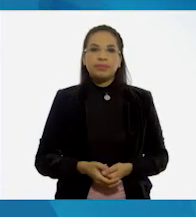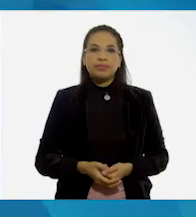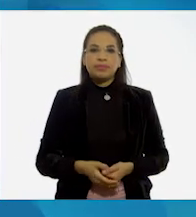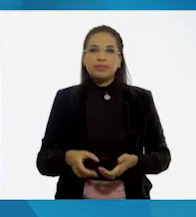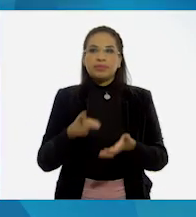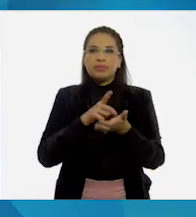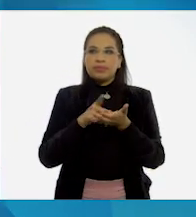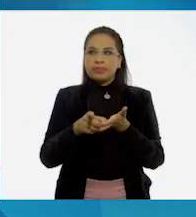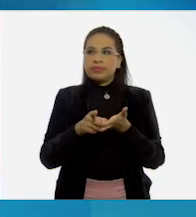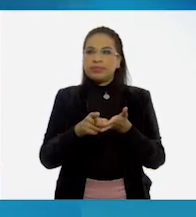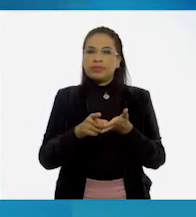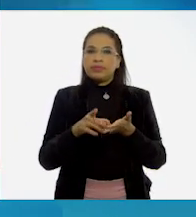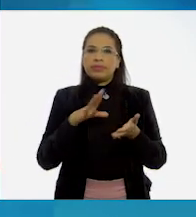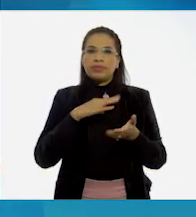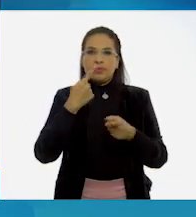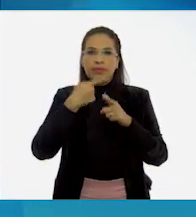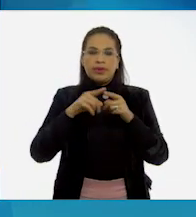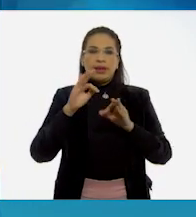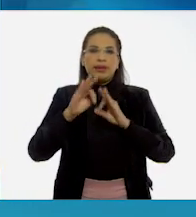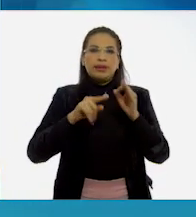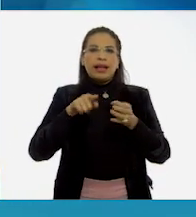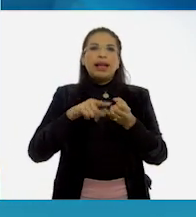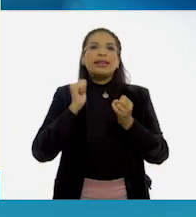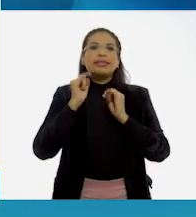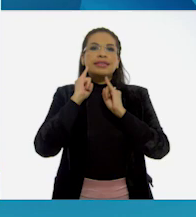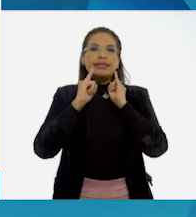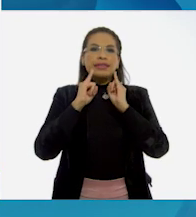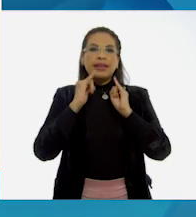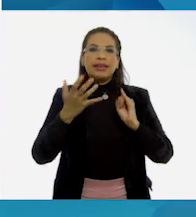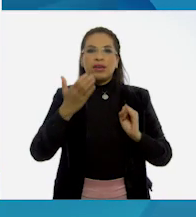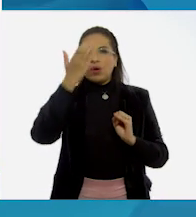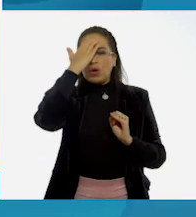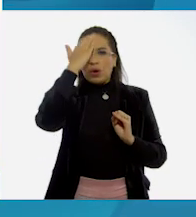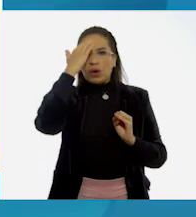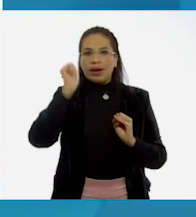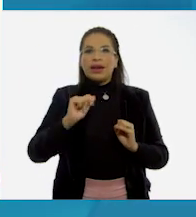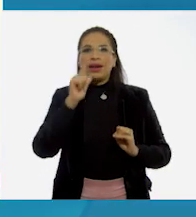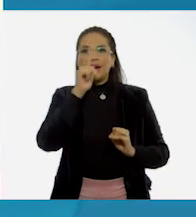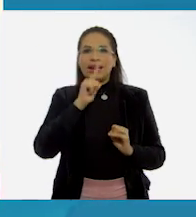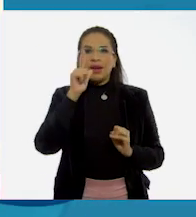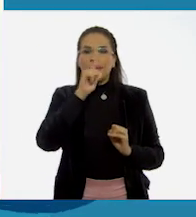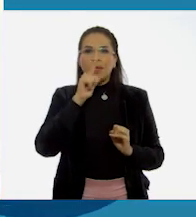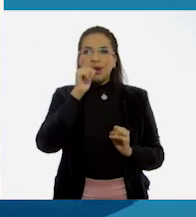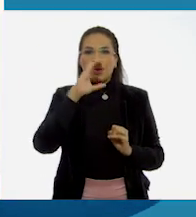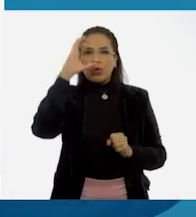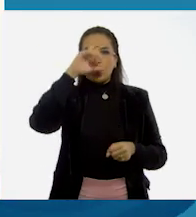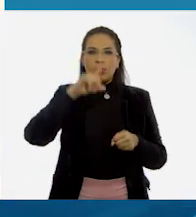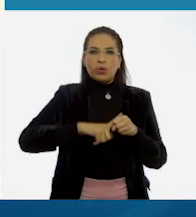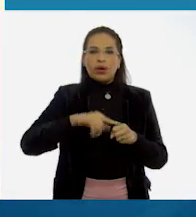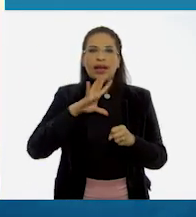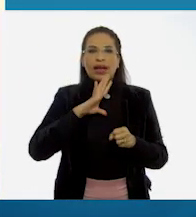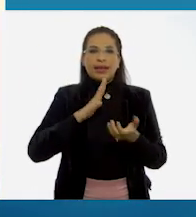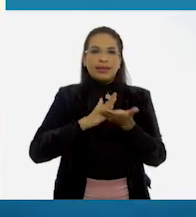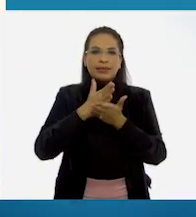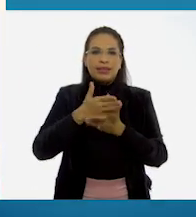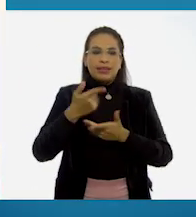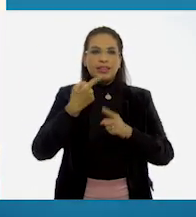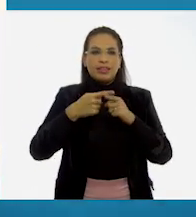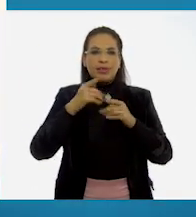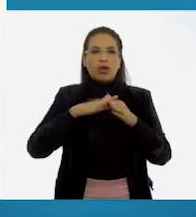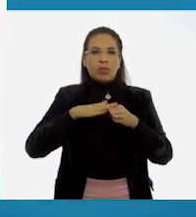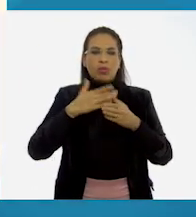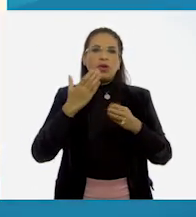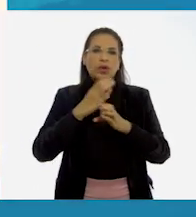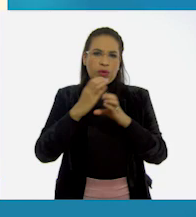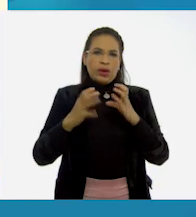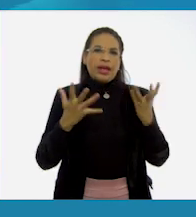Derecho a ser asistidos por intérpretes que conozcan nuestra lengua, cultura, para acceder a los procedimientos del Estado.